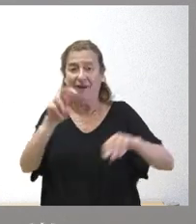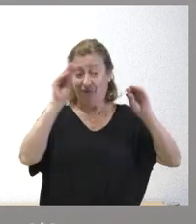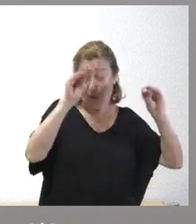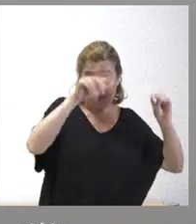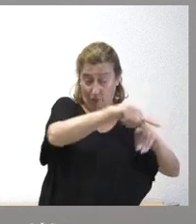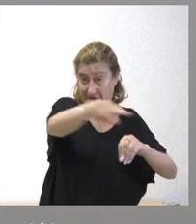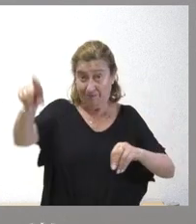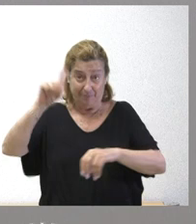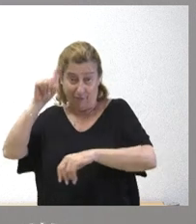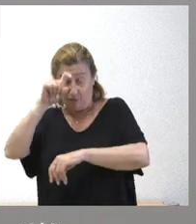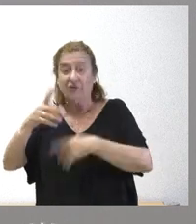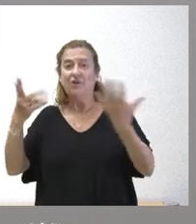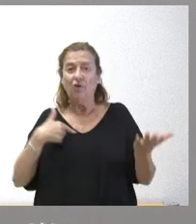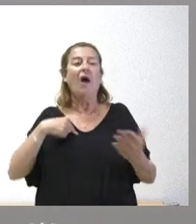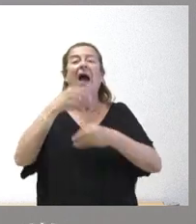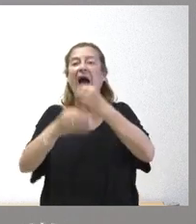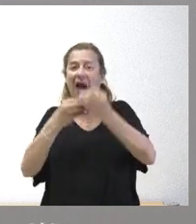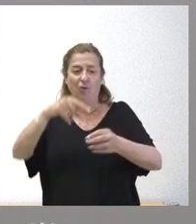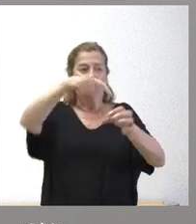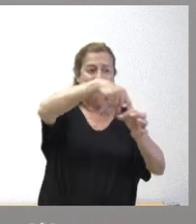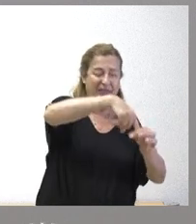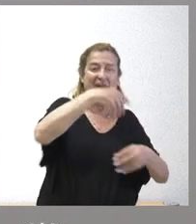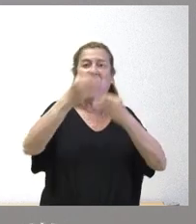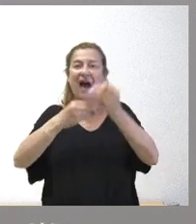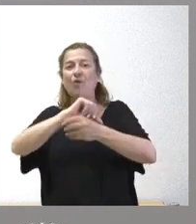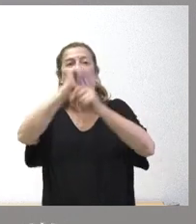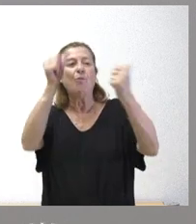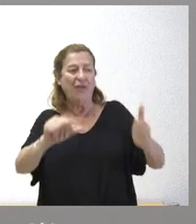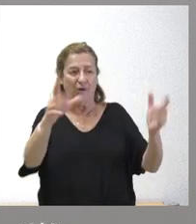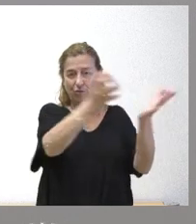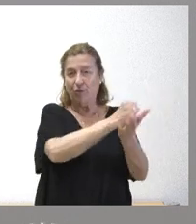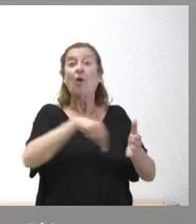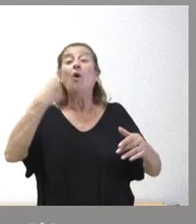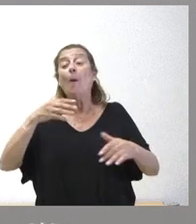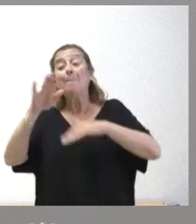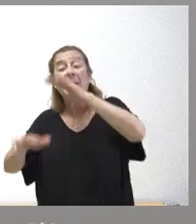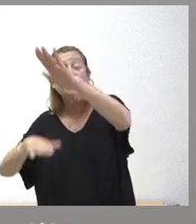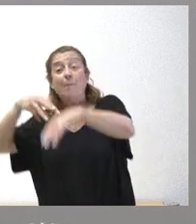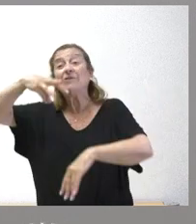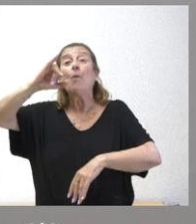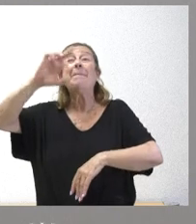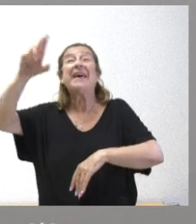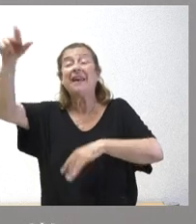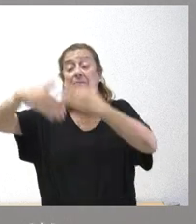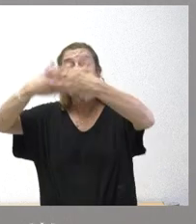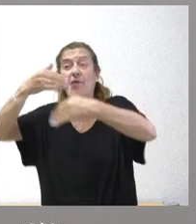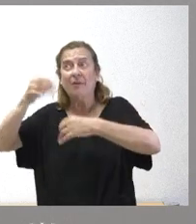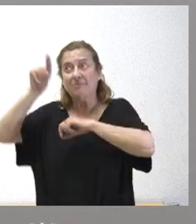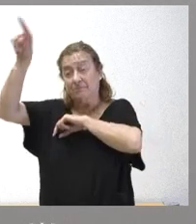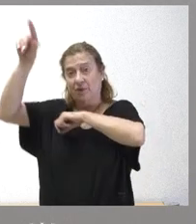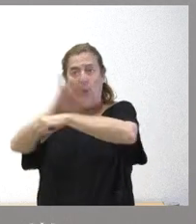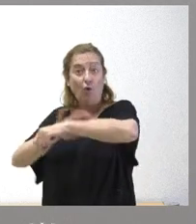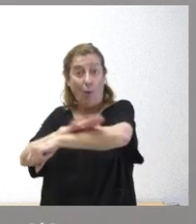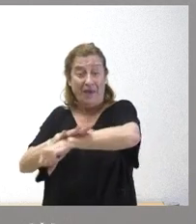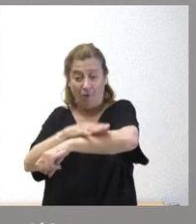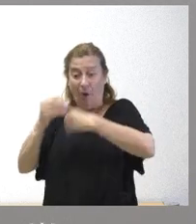plaza y diseñamos la formación diseñamos el modelo ¿A quién corresponde el proceso MIR? Al gobierno que es el que establece el